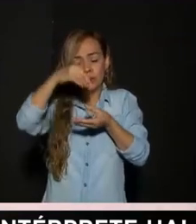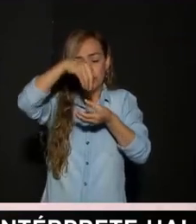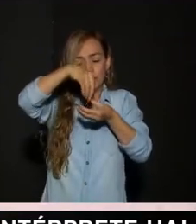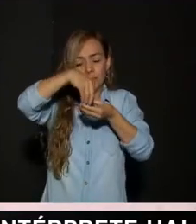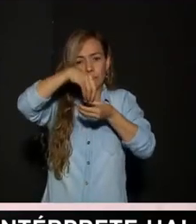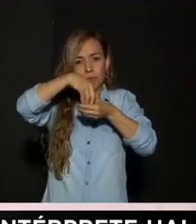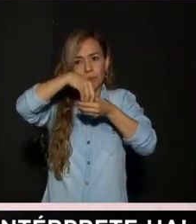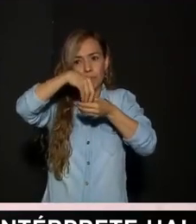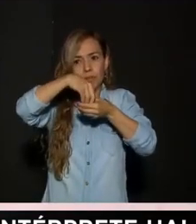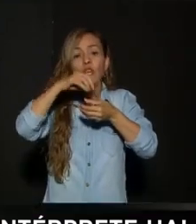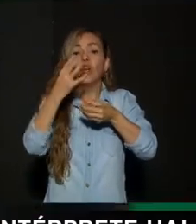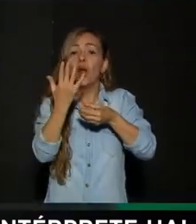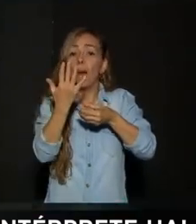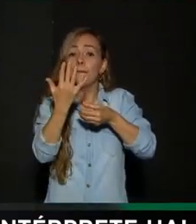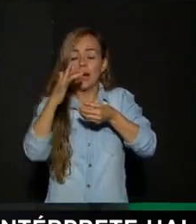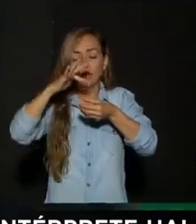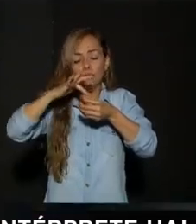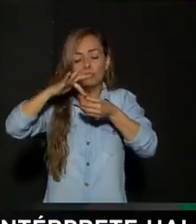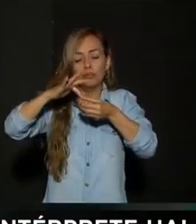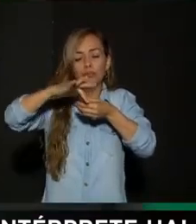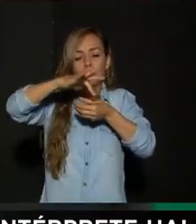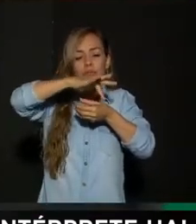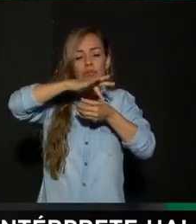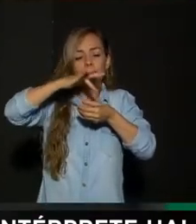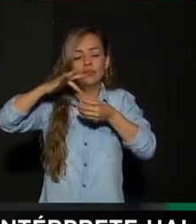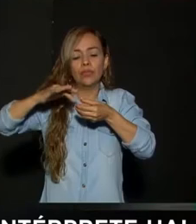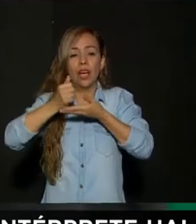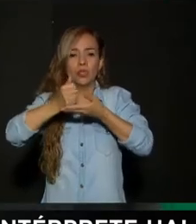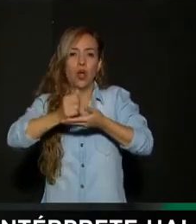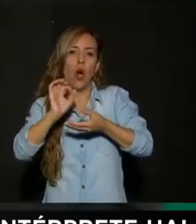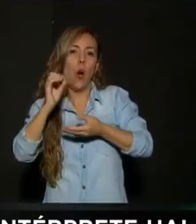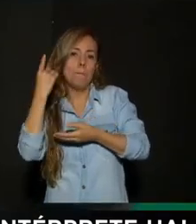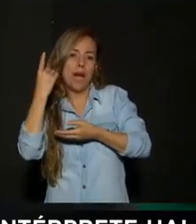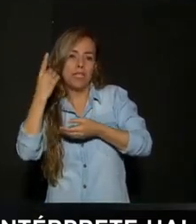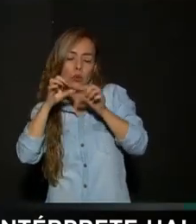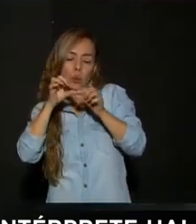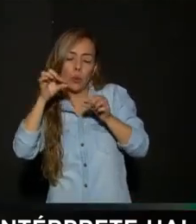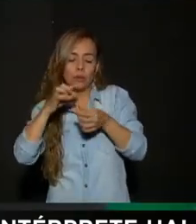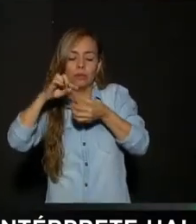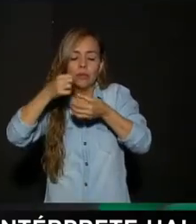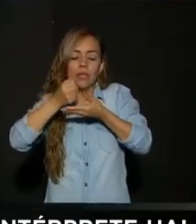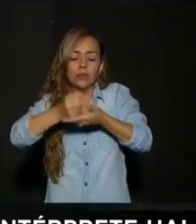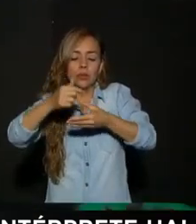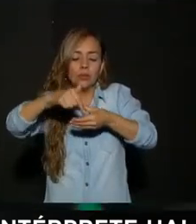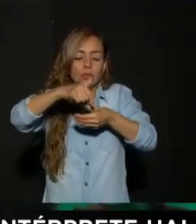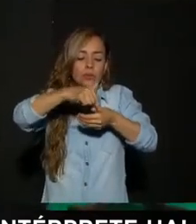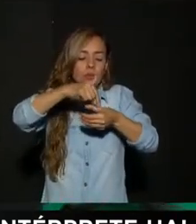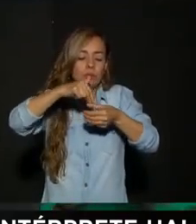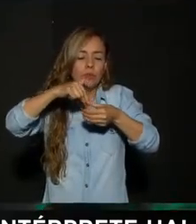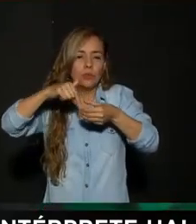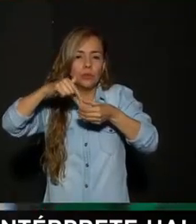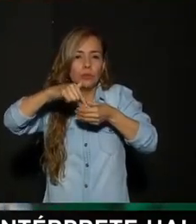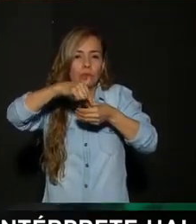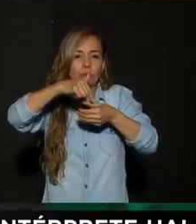sea entonces Con los deditos Podemos ayudar Para que el sustrato O con un palito Para que el sustrato Busque los lugares Donde queden